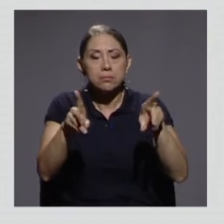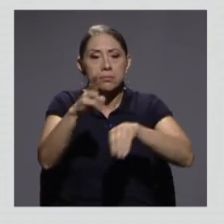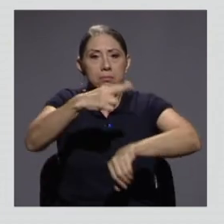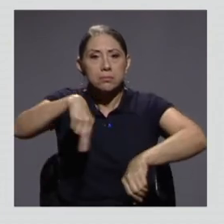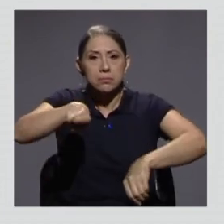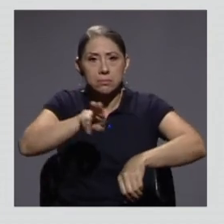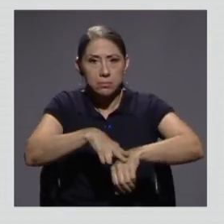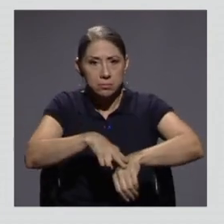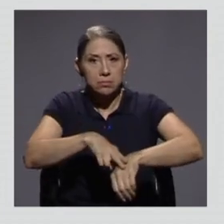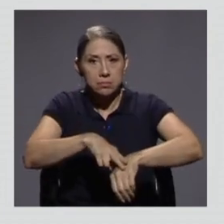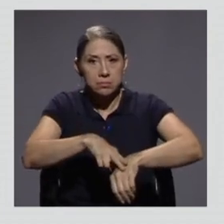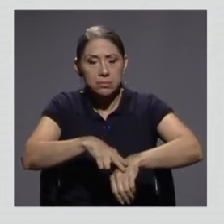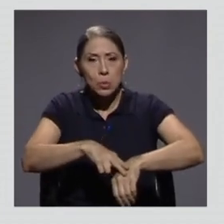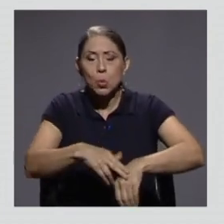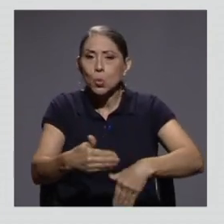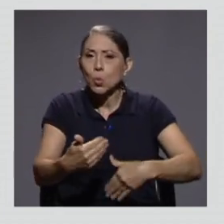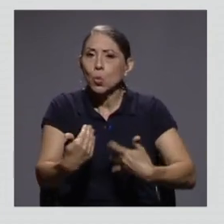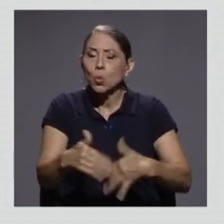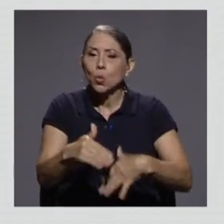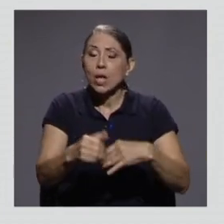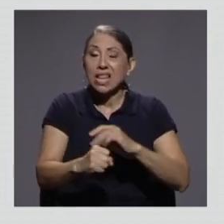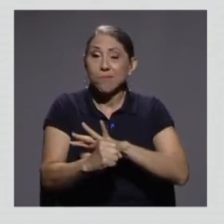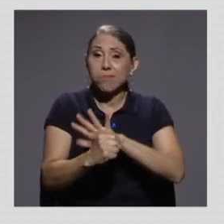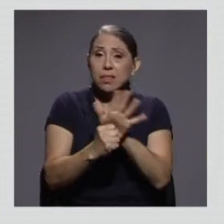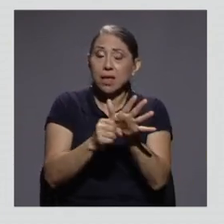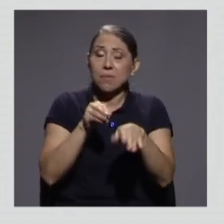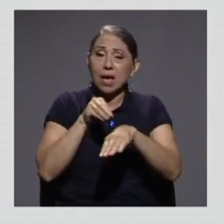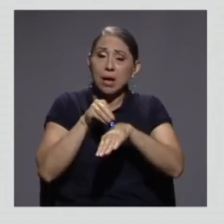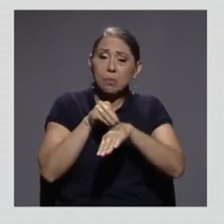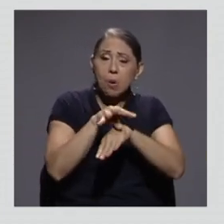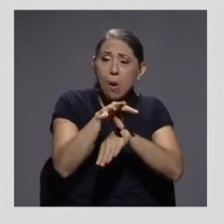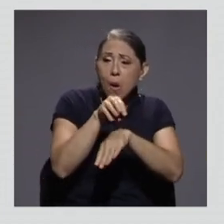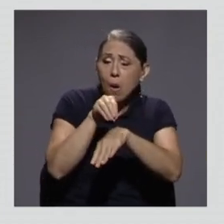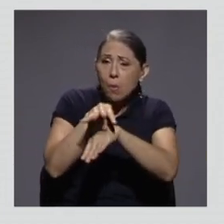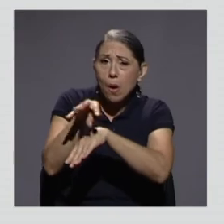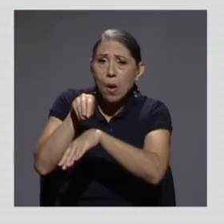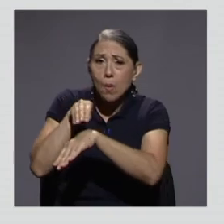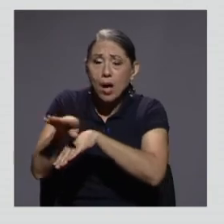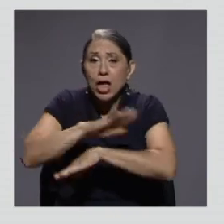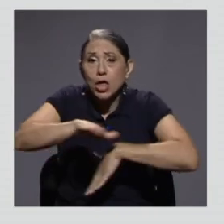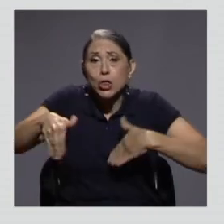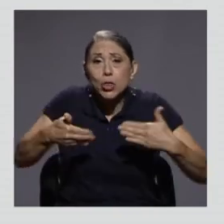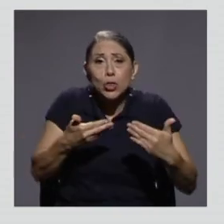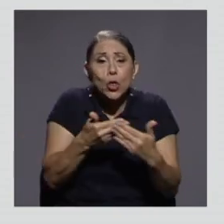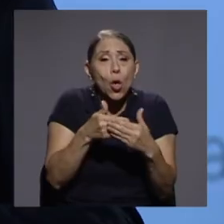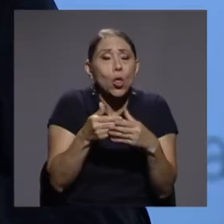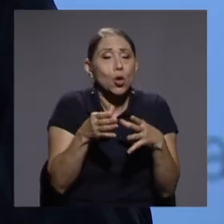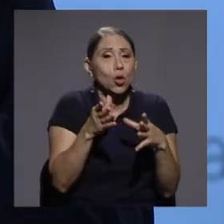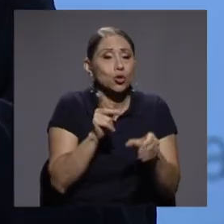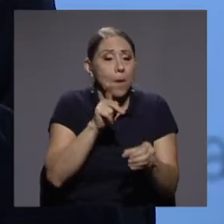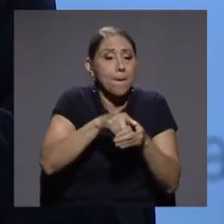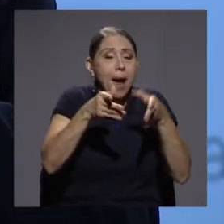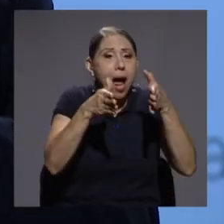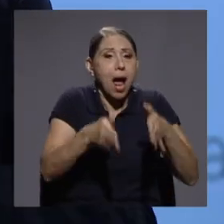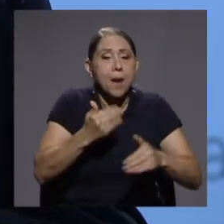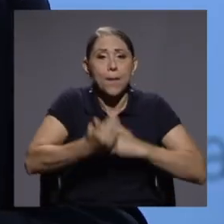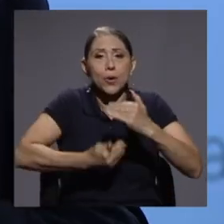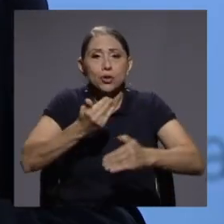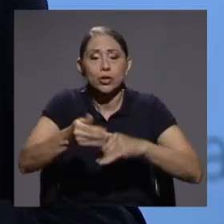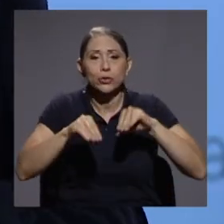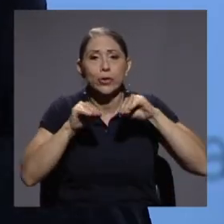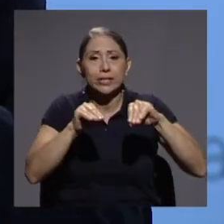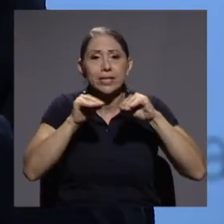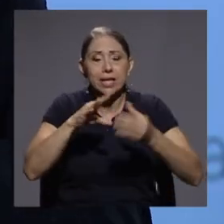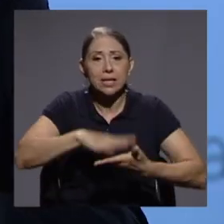ha tenido una influencia en todos los actores que intervienen en el proceso de enseñanza y aprendizaje. Principalmente